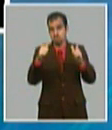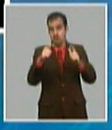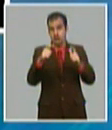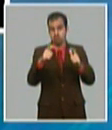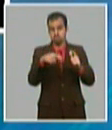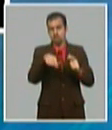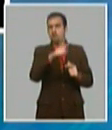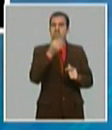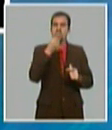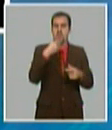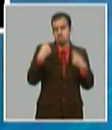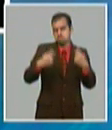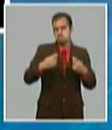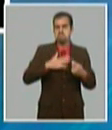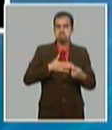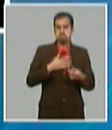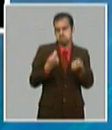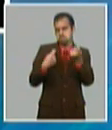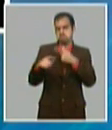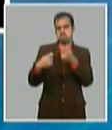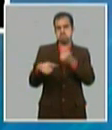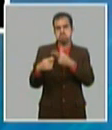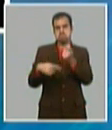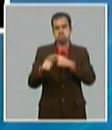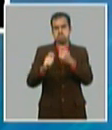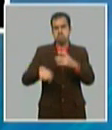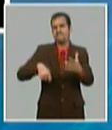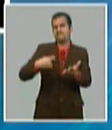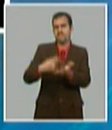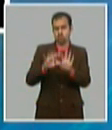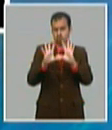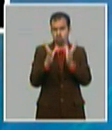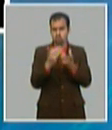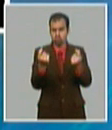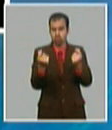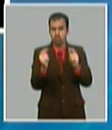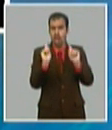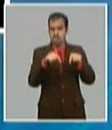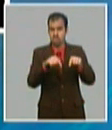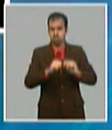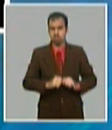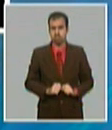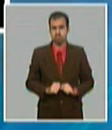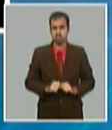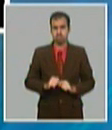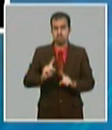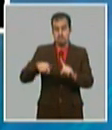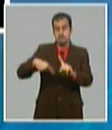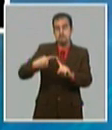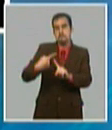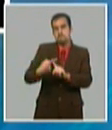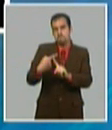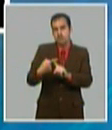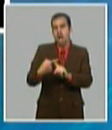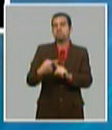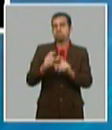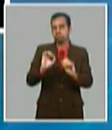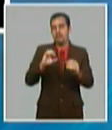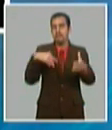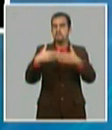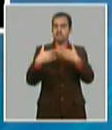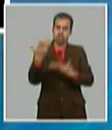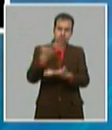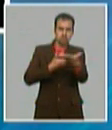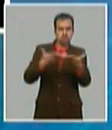decidir sobre sus producciones, inversiones y financiamientos, así como la introducción de incentivos a la gestión empresarial.